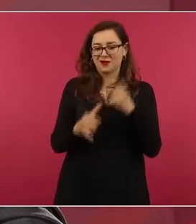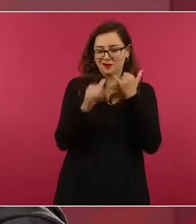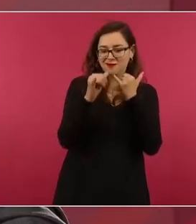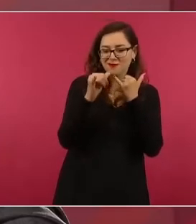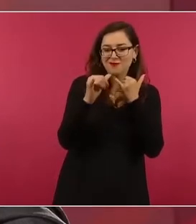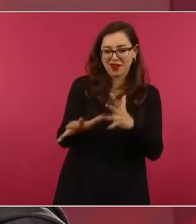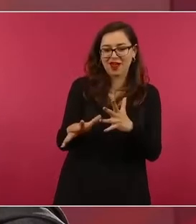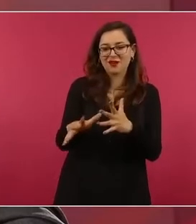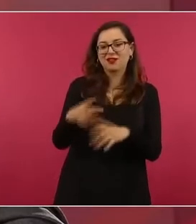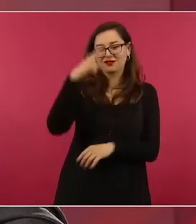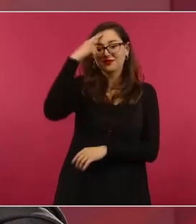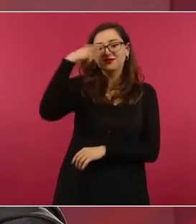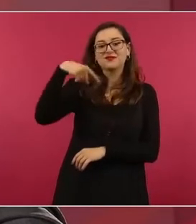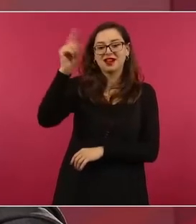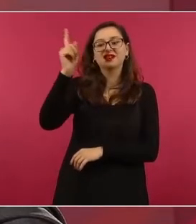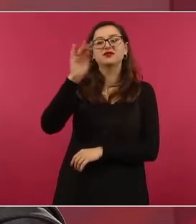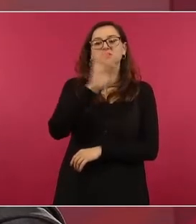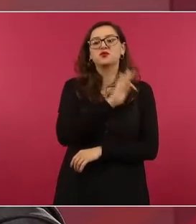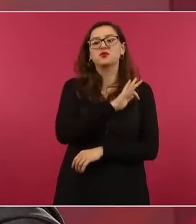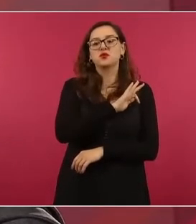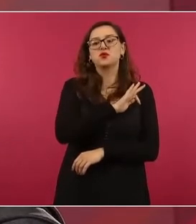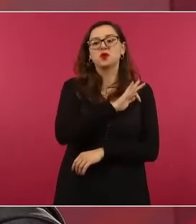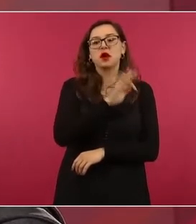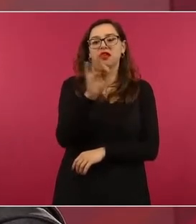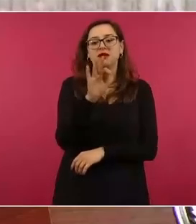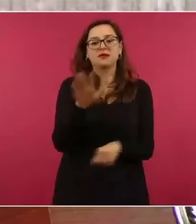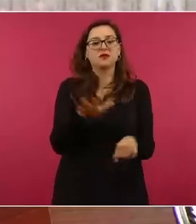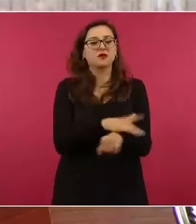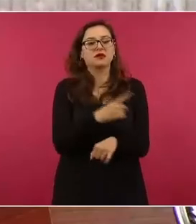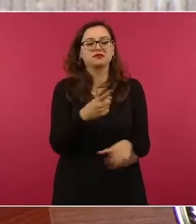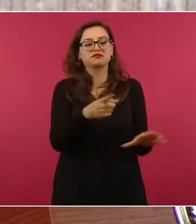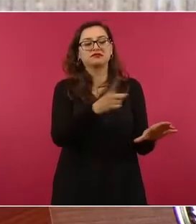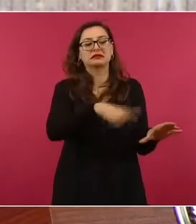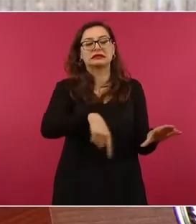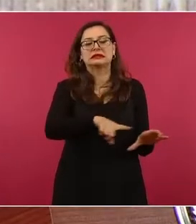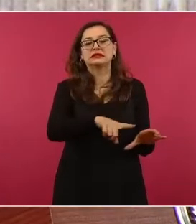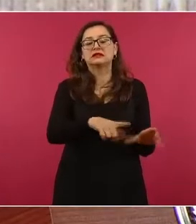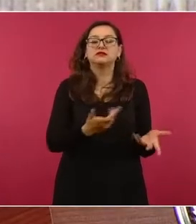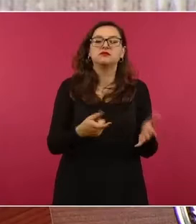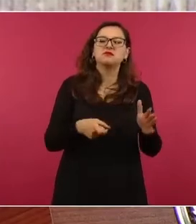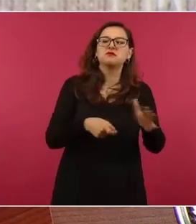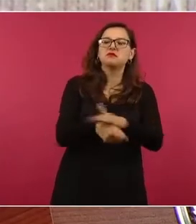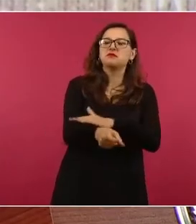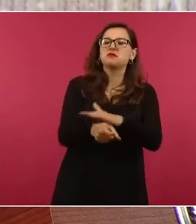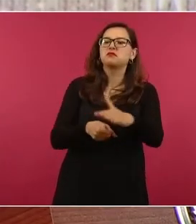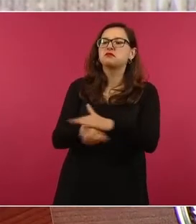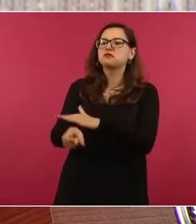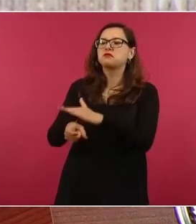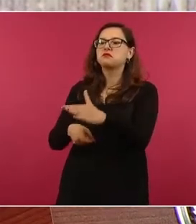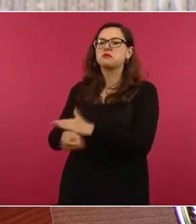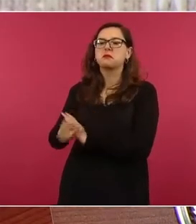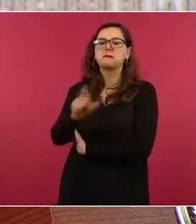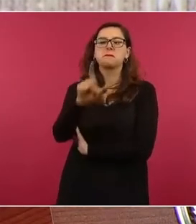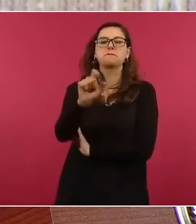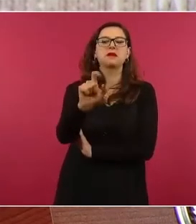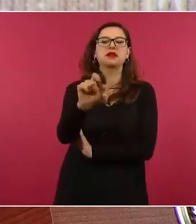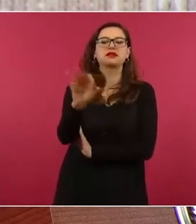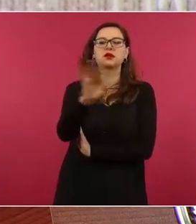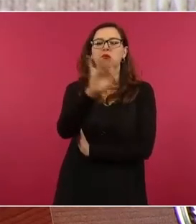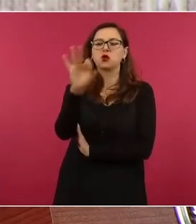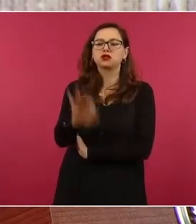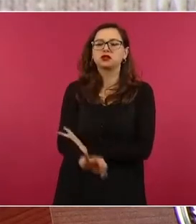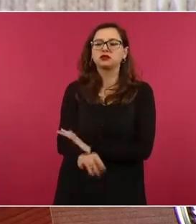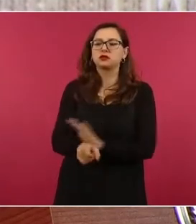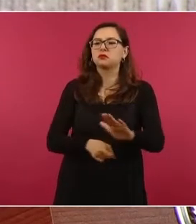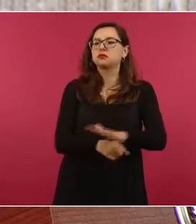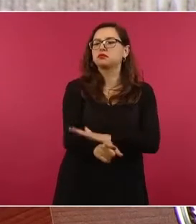de votos que compren, pues con eso pueden hacer